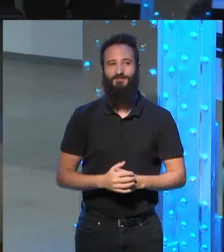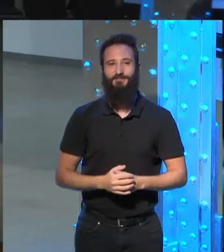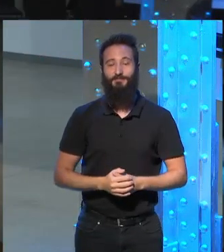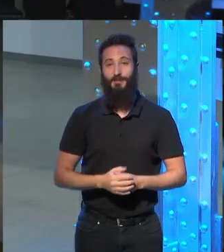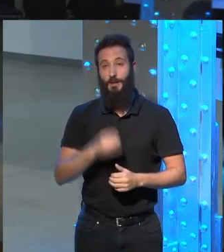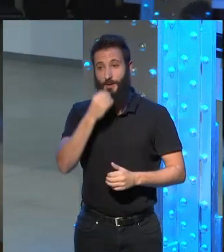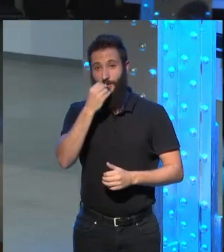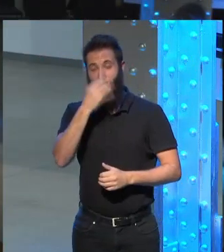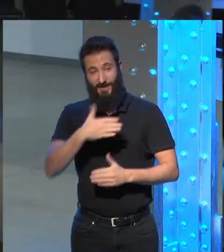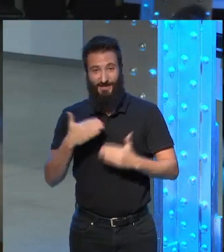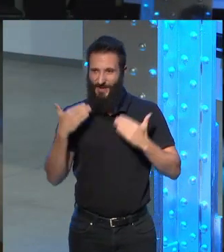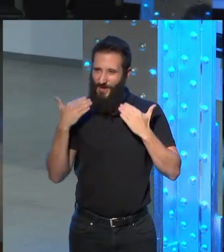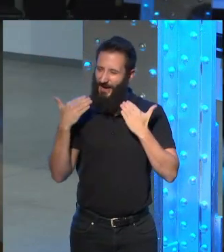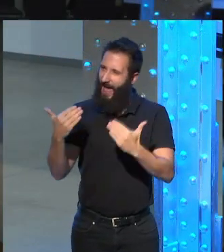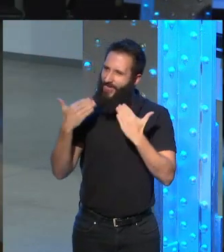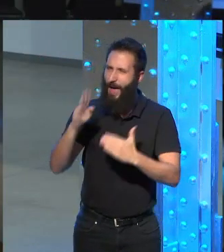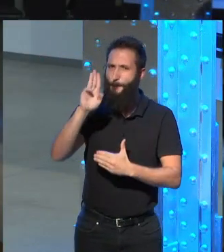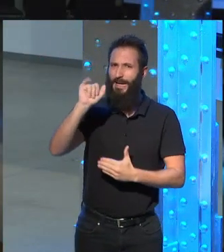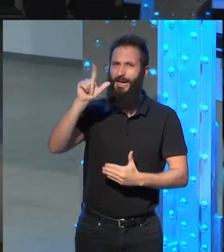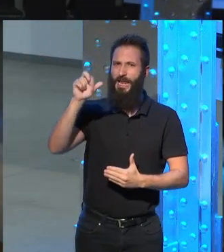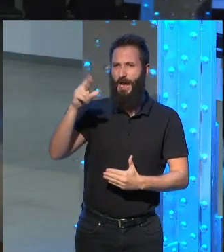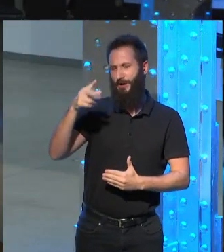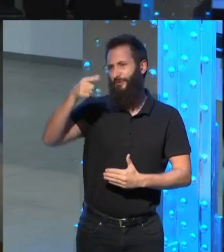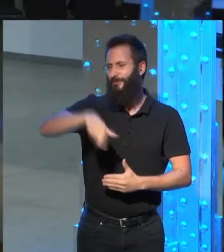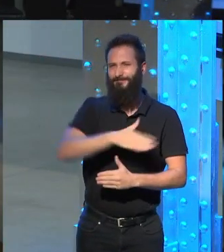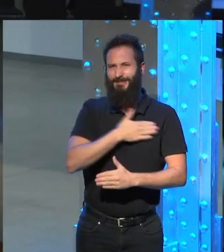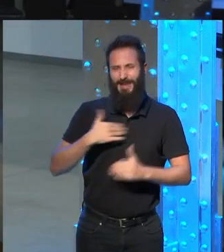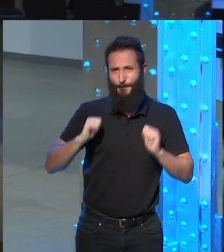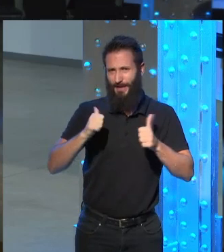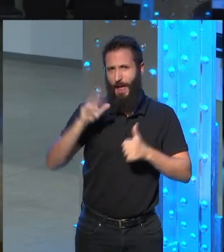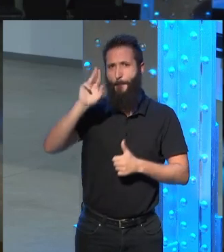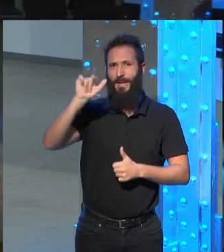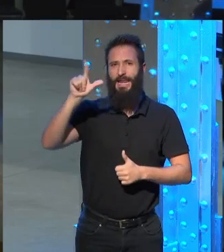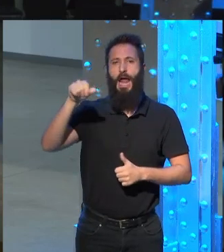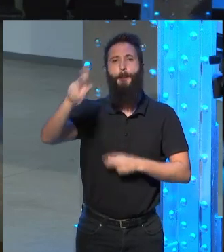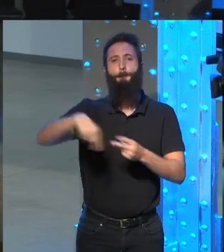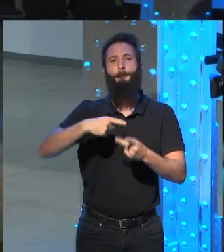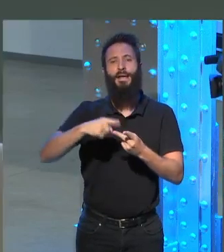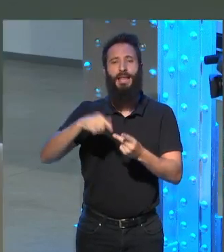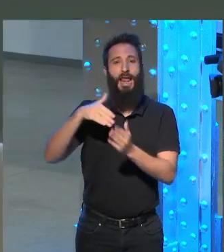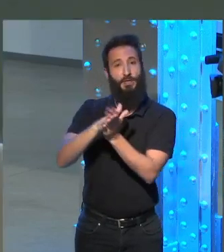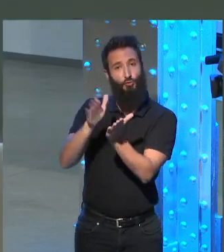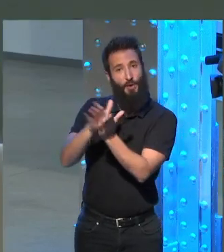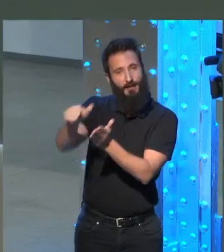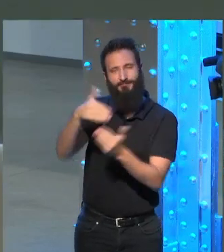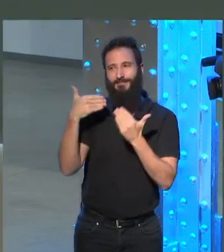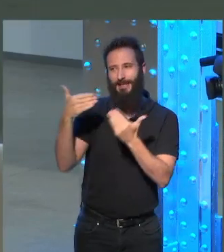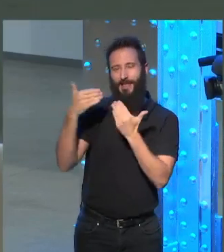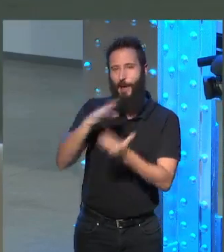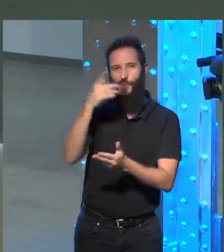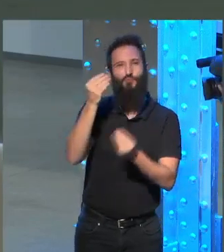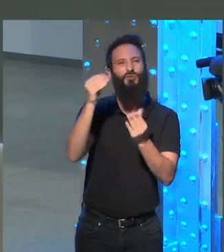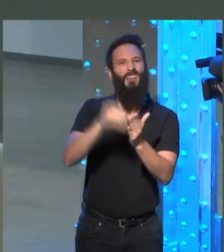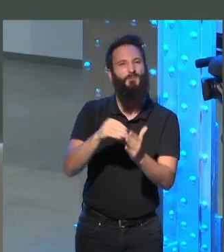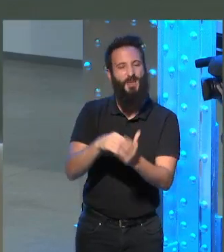Bueno, muchas gracias Pilar. Quería comenzar agradeciendo a Pilar y a la editorial Alfaguara, porque muchas veces el